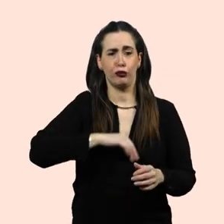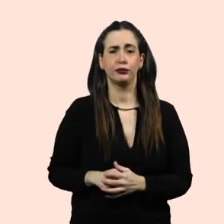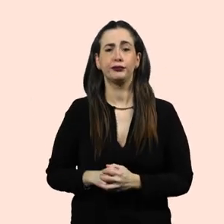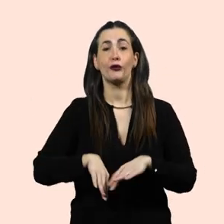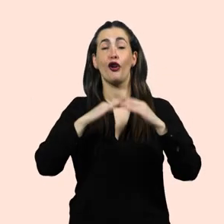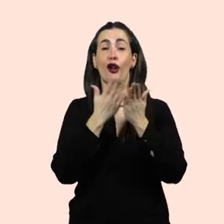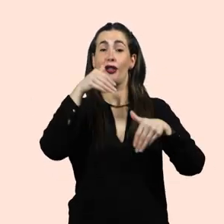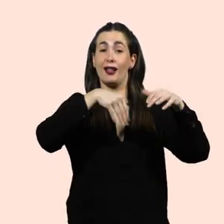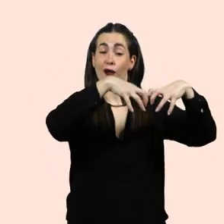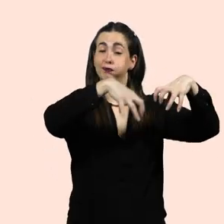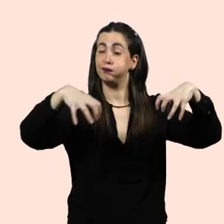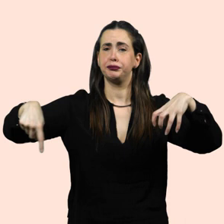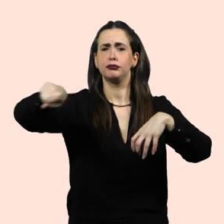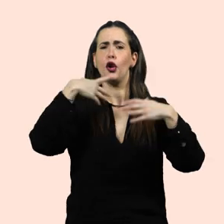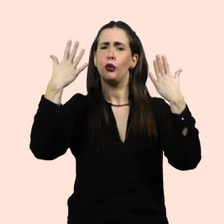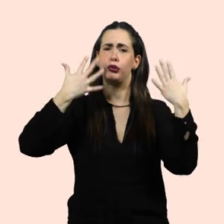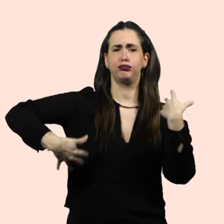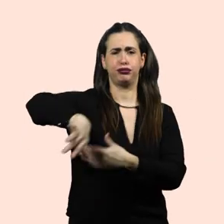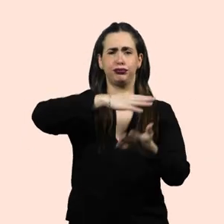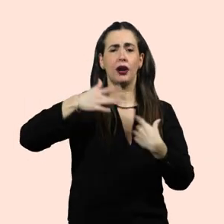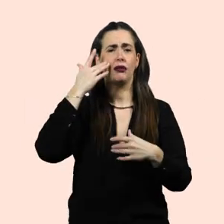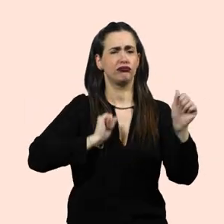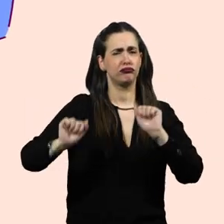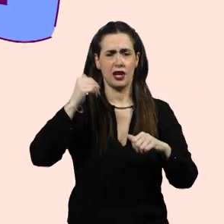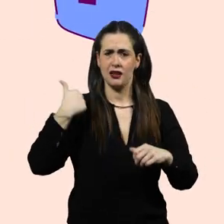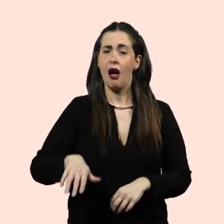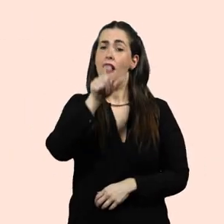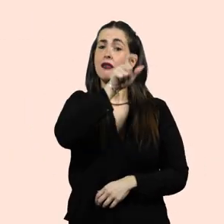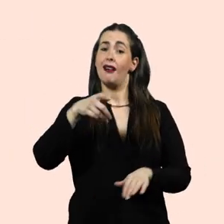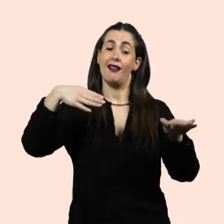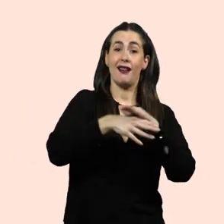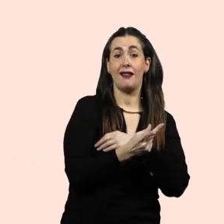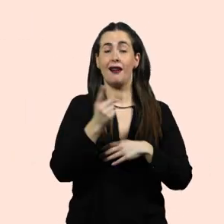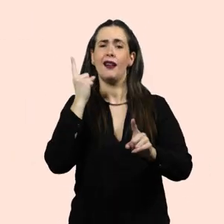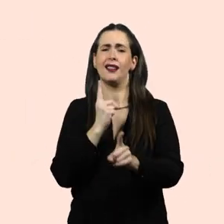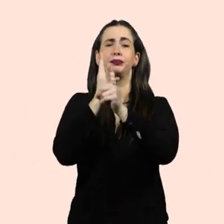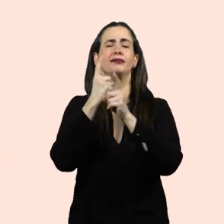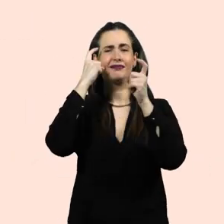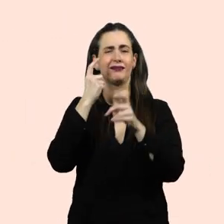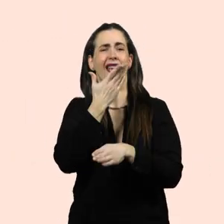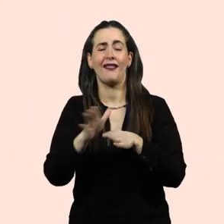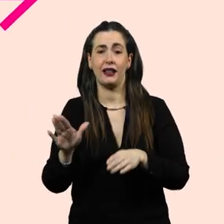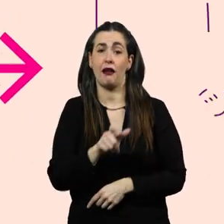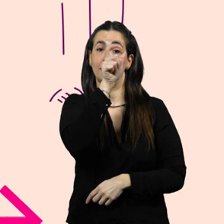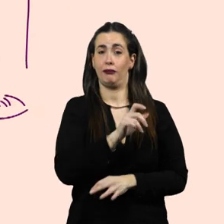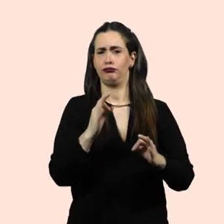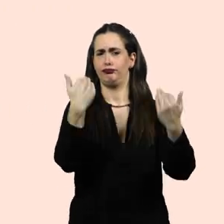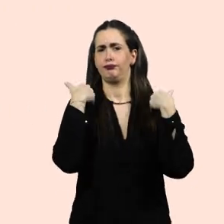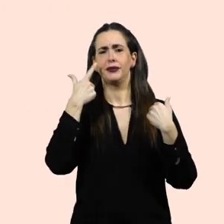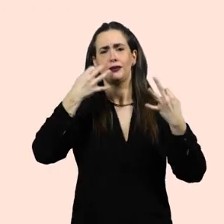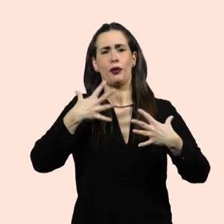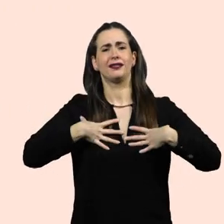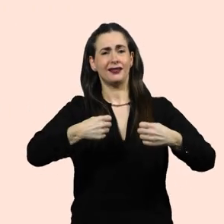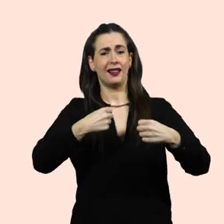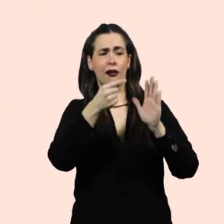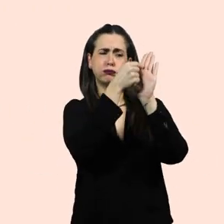un derecho seguro. Los colegios electorales estarán ventilados y desinfectados. Y se evitarán los cruces durante la entrada y la salida. Sigue las indicaciones de la